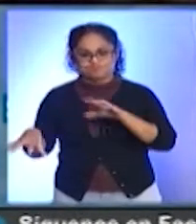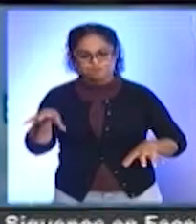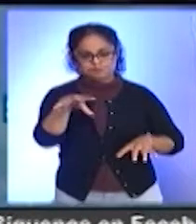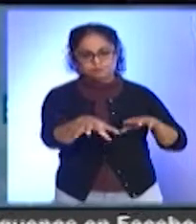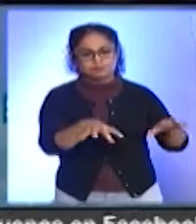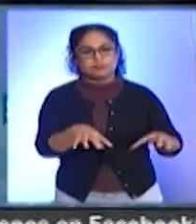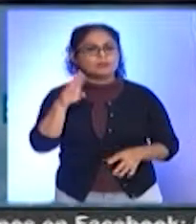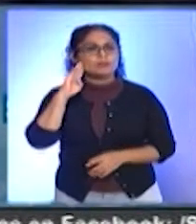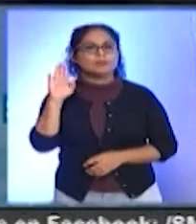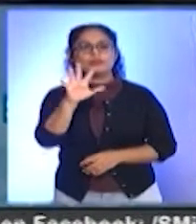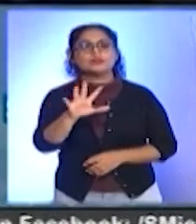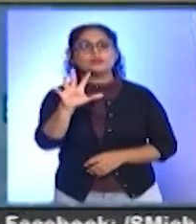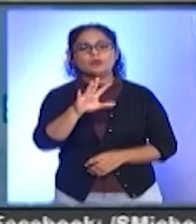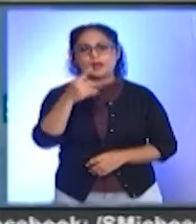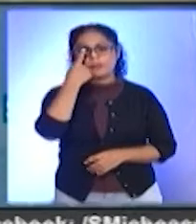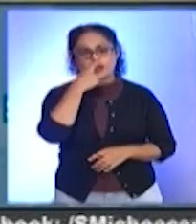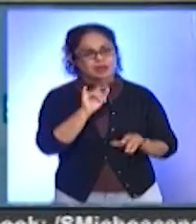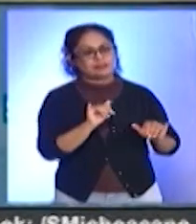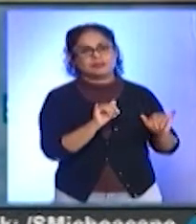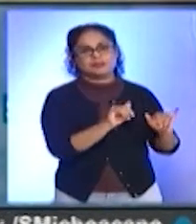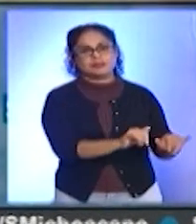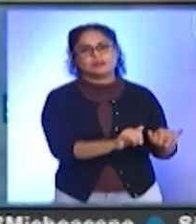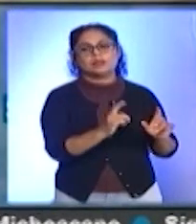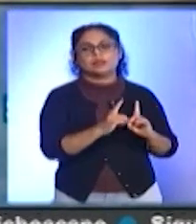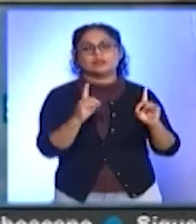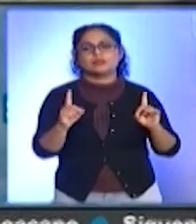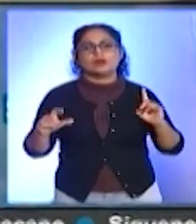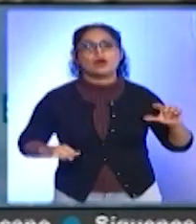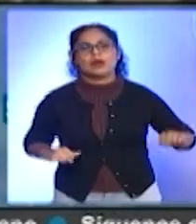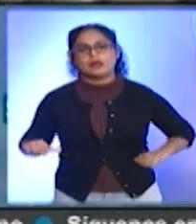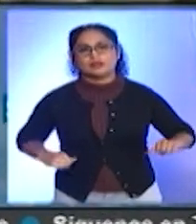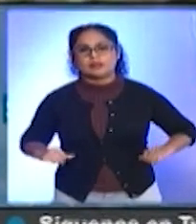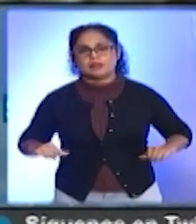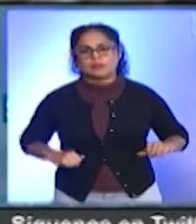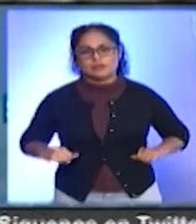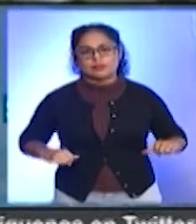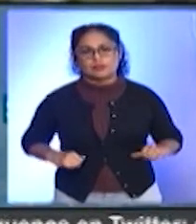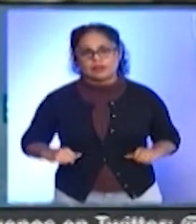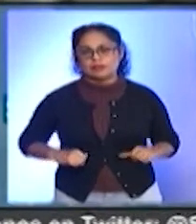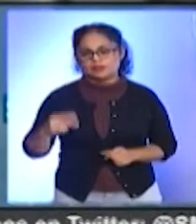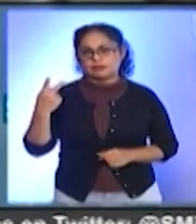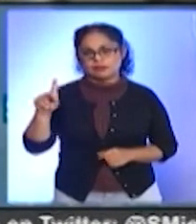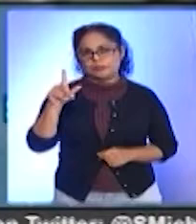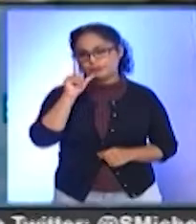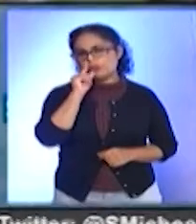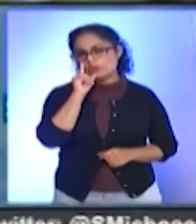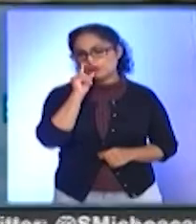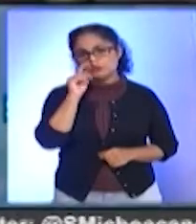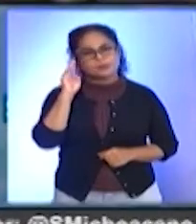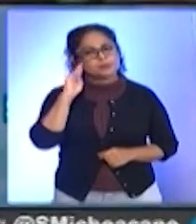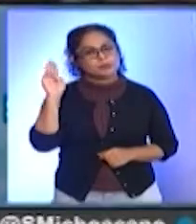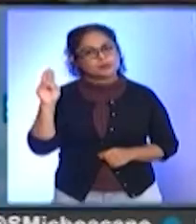para la estancia y para el desarrollo de las actividades de nuestra corporación, la policía